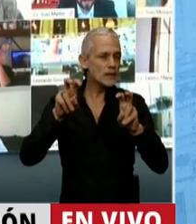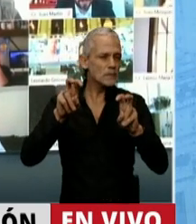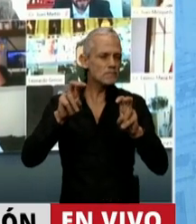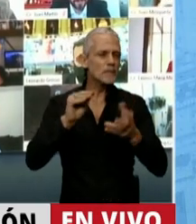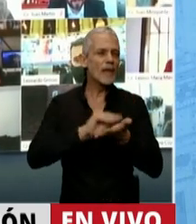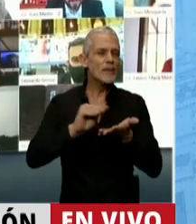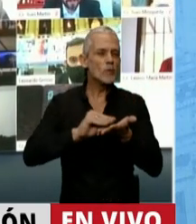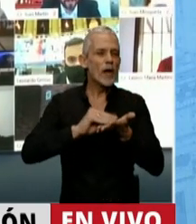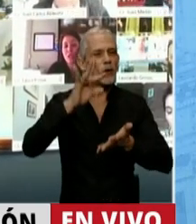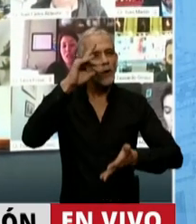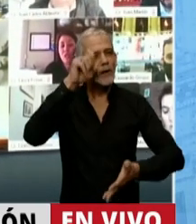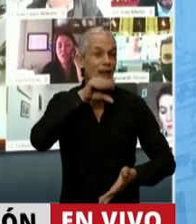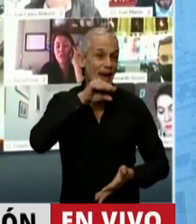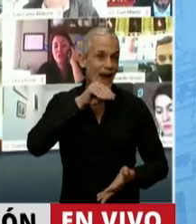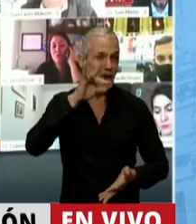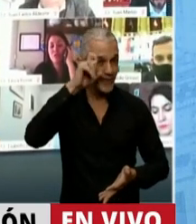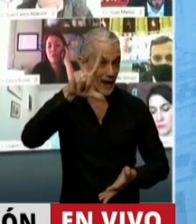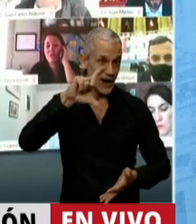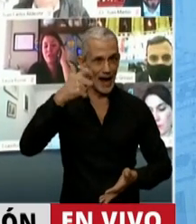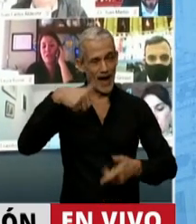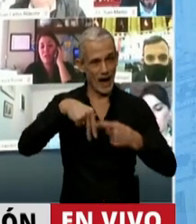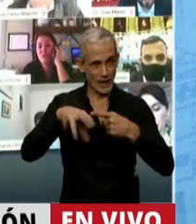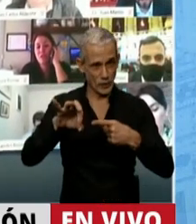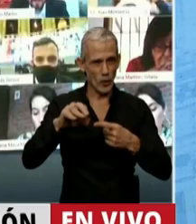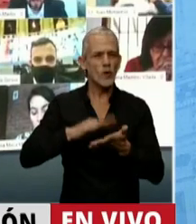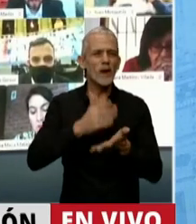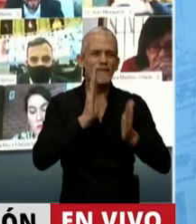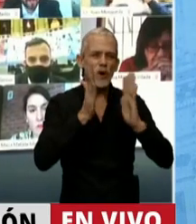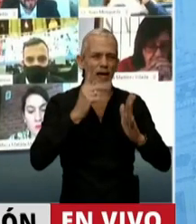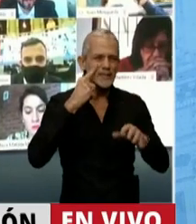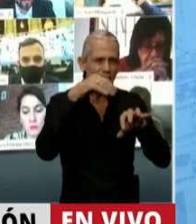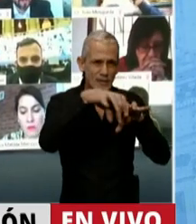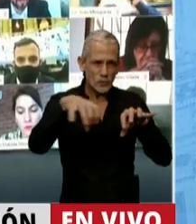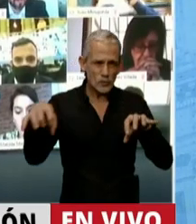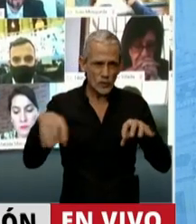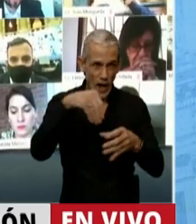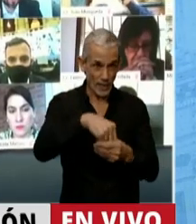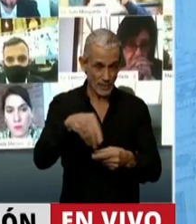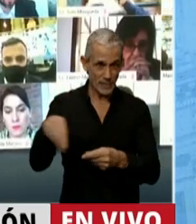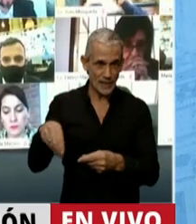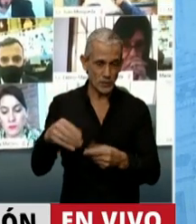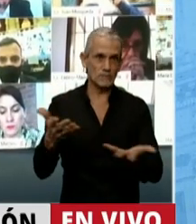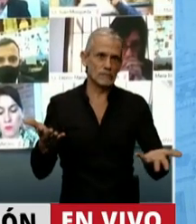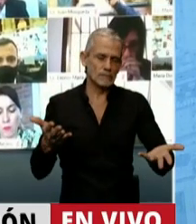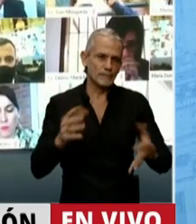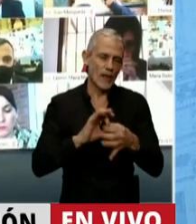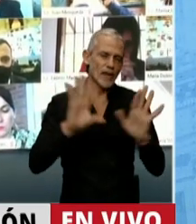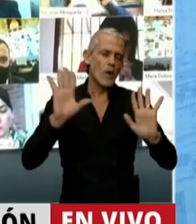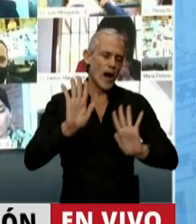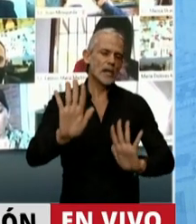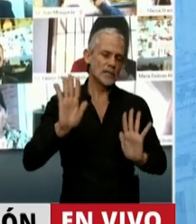plantea el diputado del Caño, obviamente que los casos de violencia institucional son una deuda de la democracia.